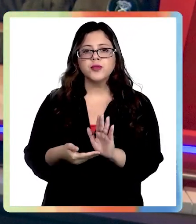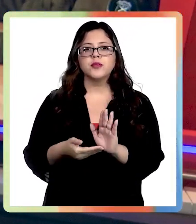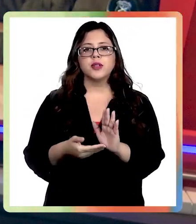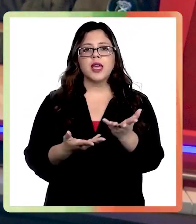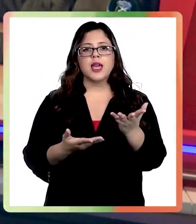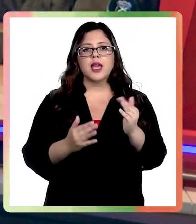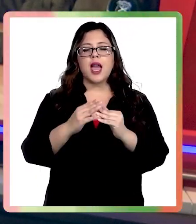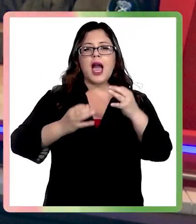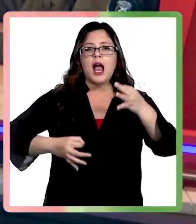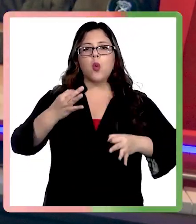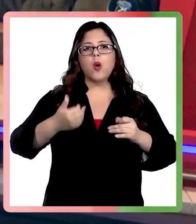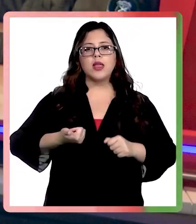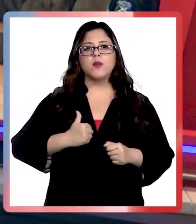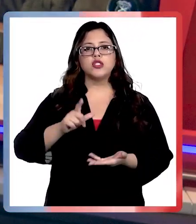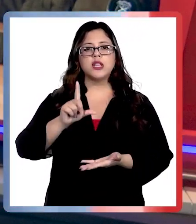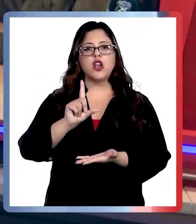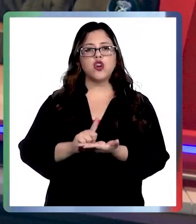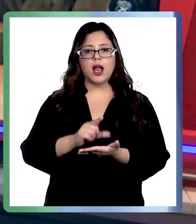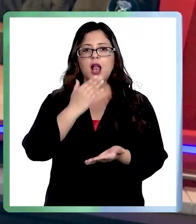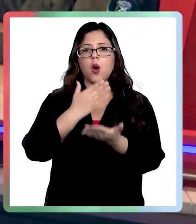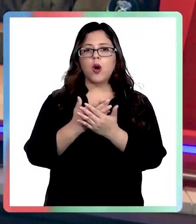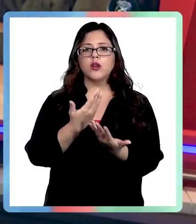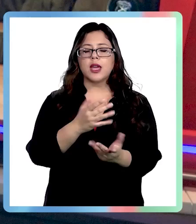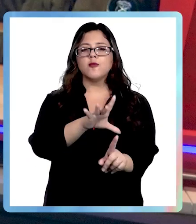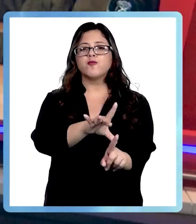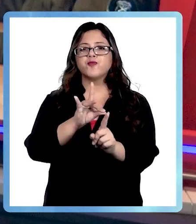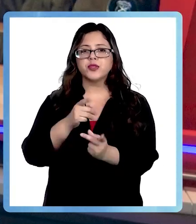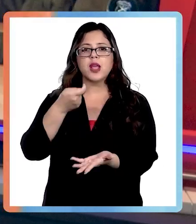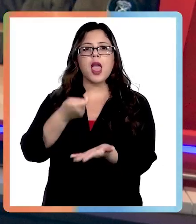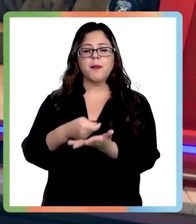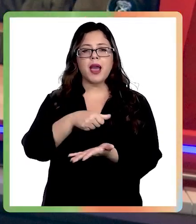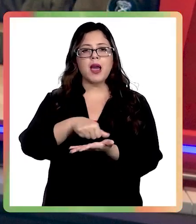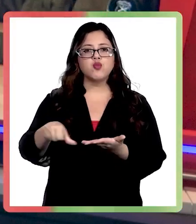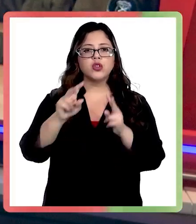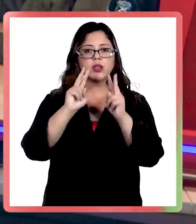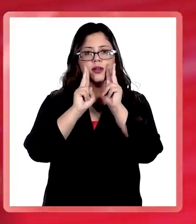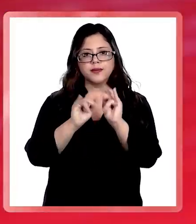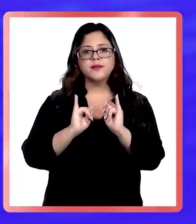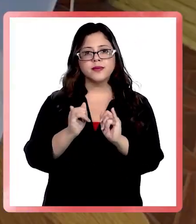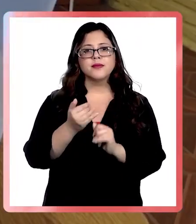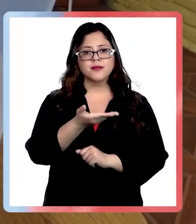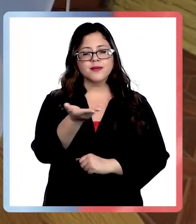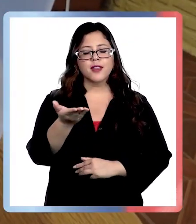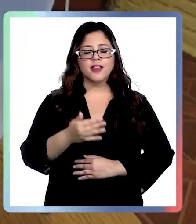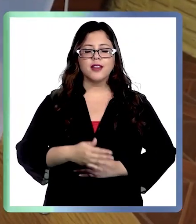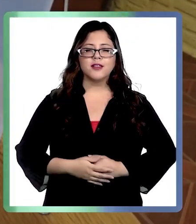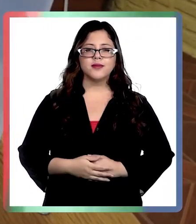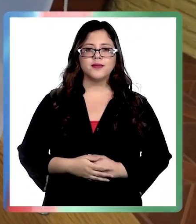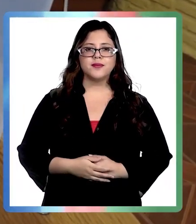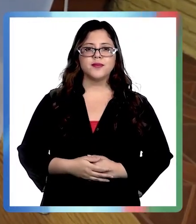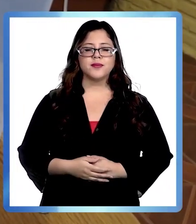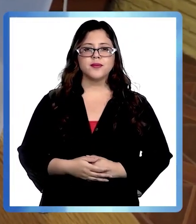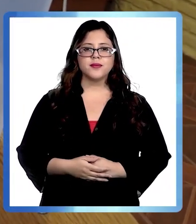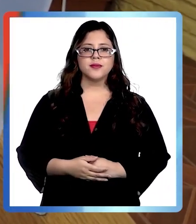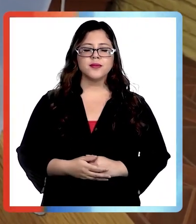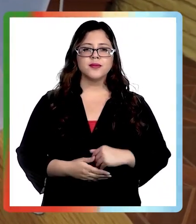de policía local cuando sea citado a pagar una multa. TV5 de Linares con esta nota. Quedan solo cinco días para el